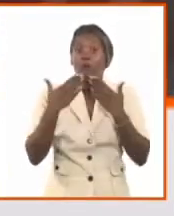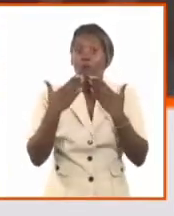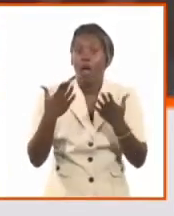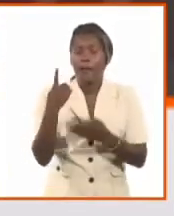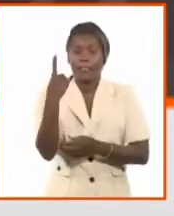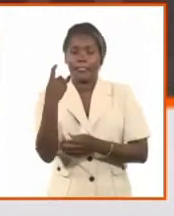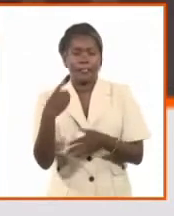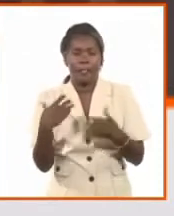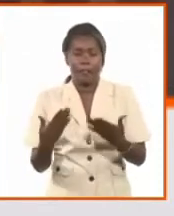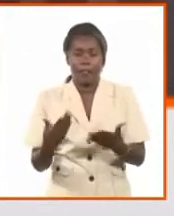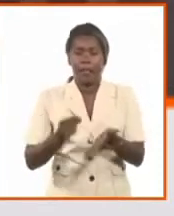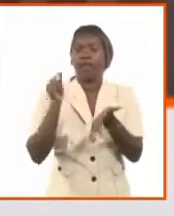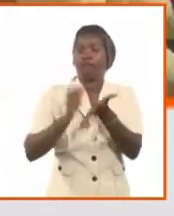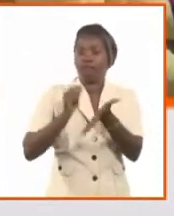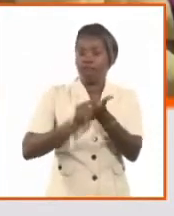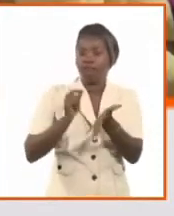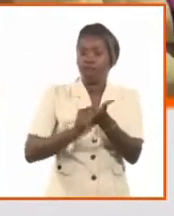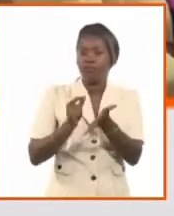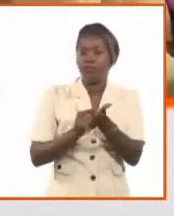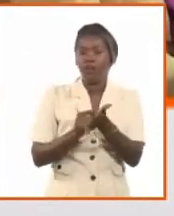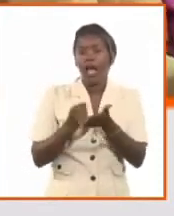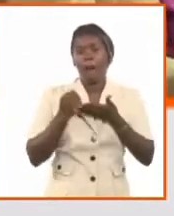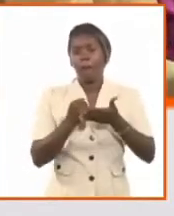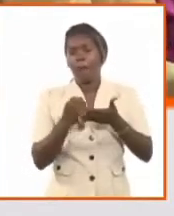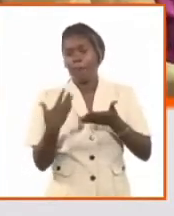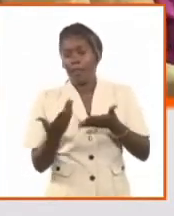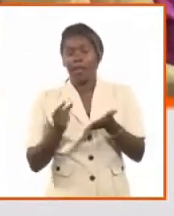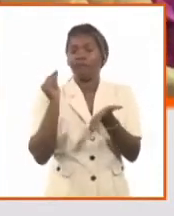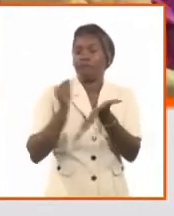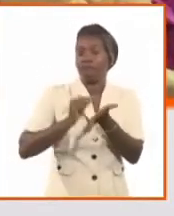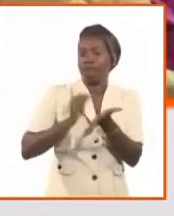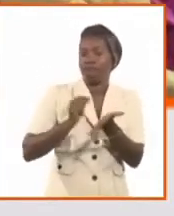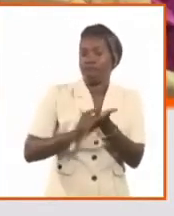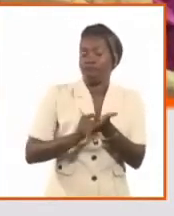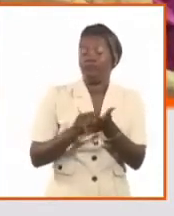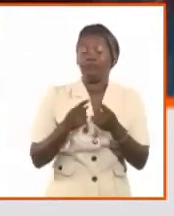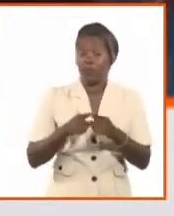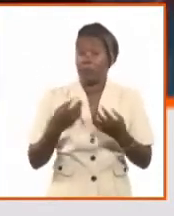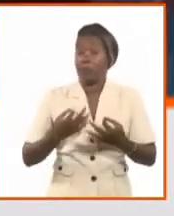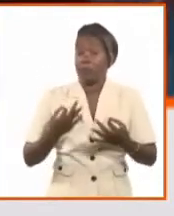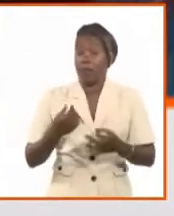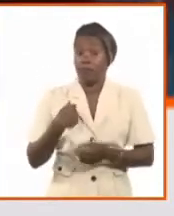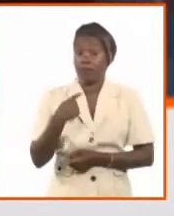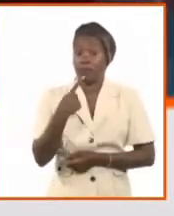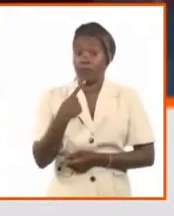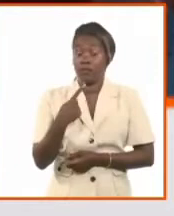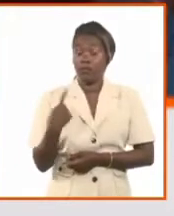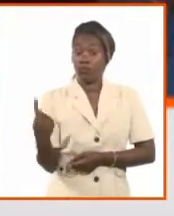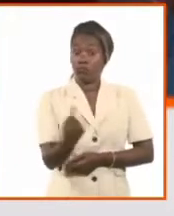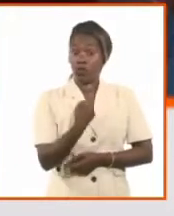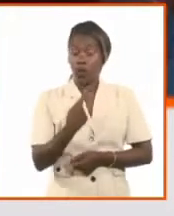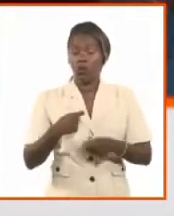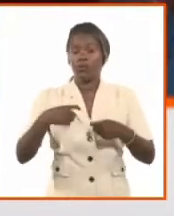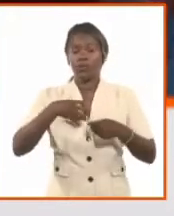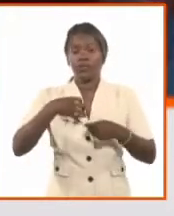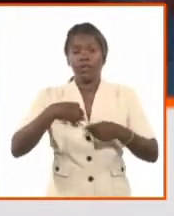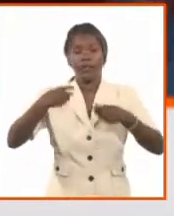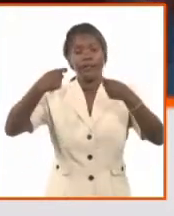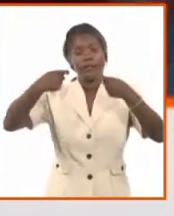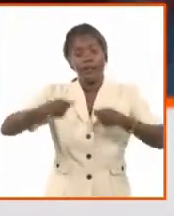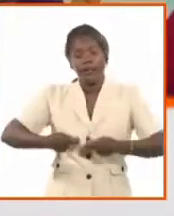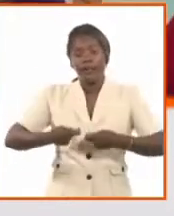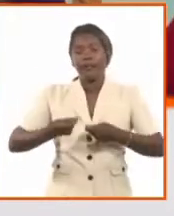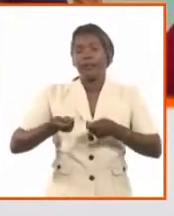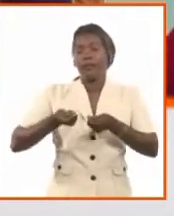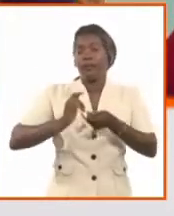trascendental, pero además algo muy importante. Se decía, es cierto que ejercer el derecho al voto es un derecho, pero también es un deber cívico.